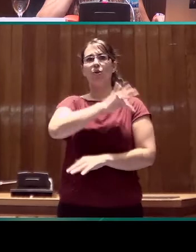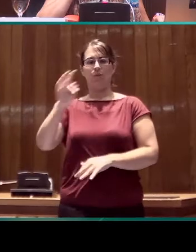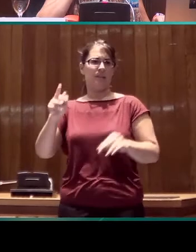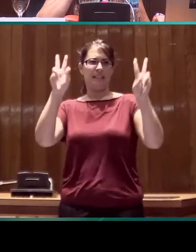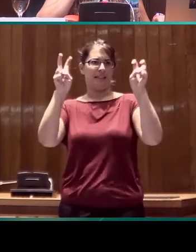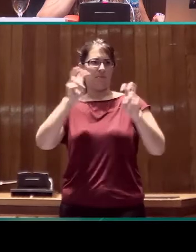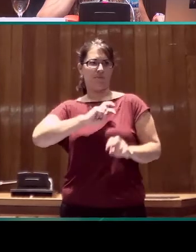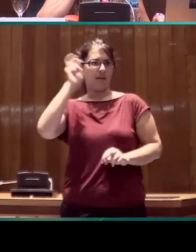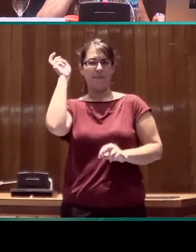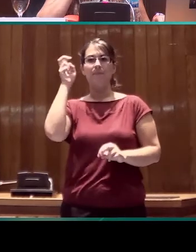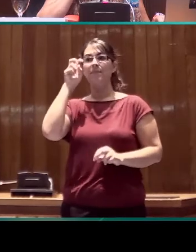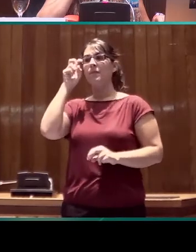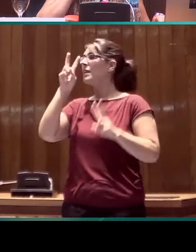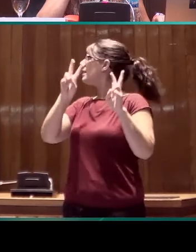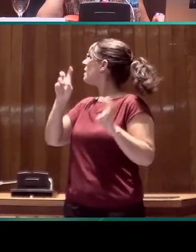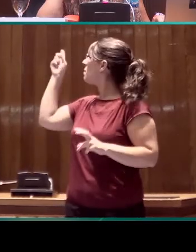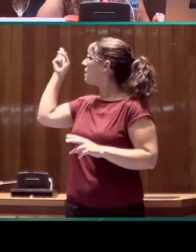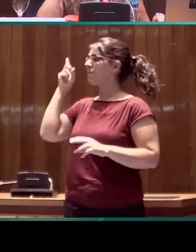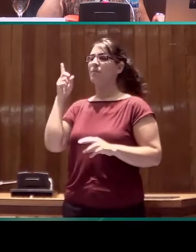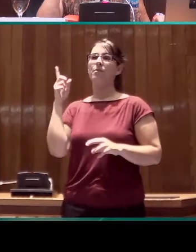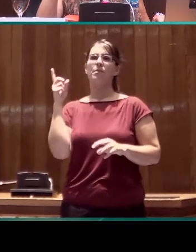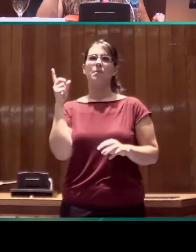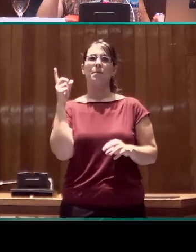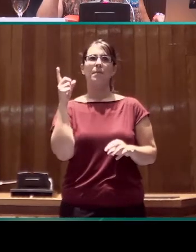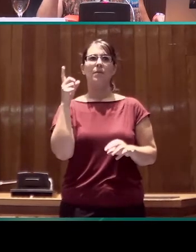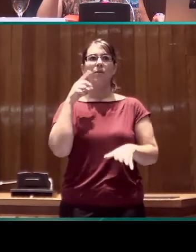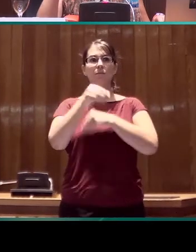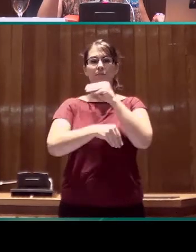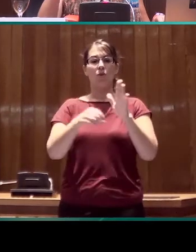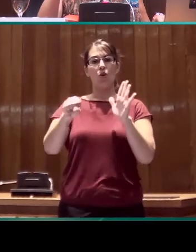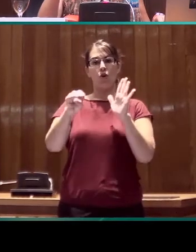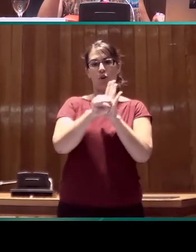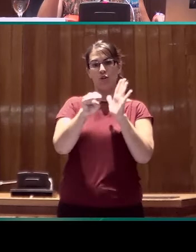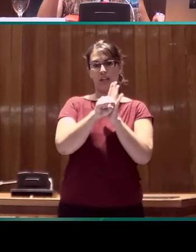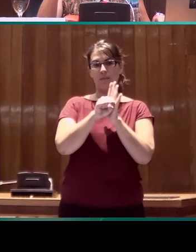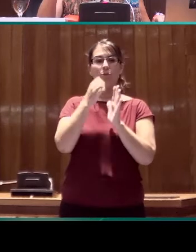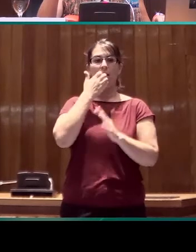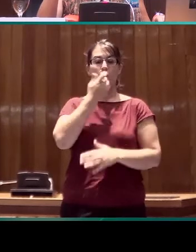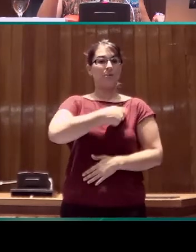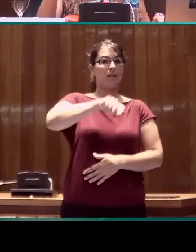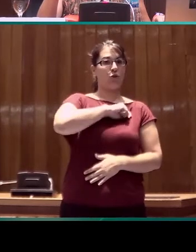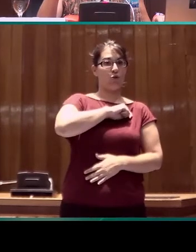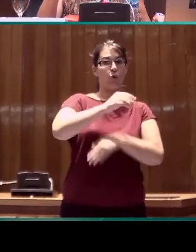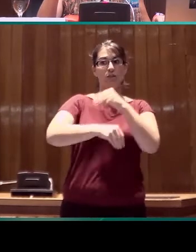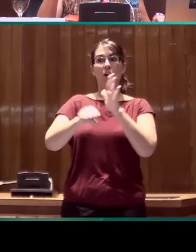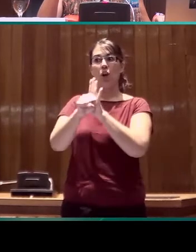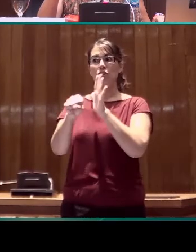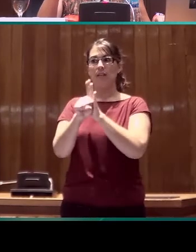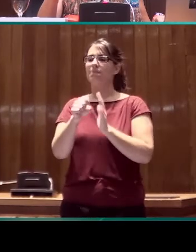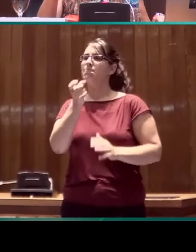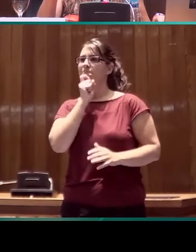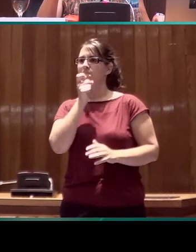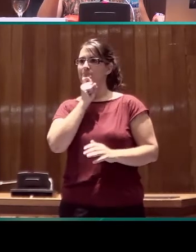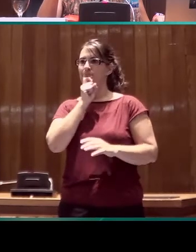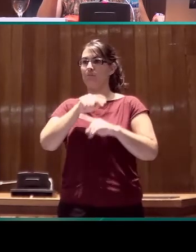que es el tema de la dificultad de utilizar glosas en una lengua vocal como el español para describir